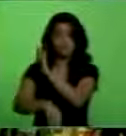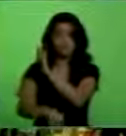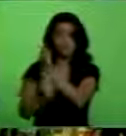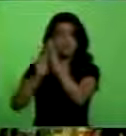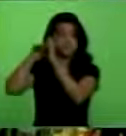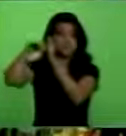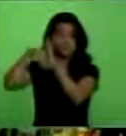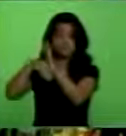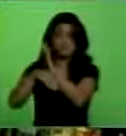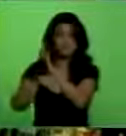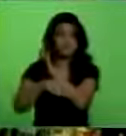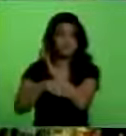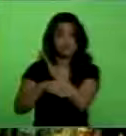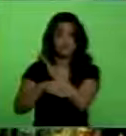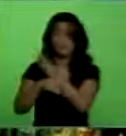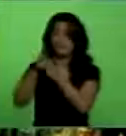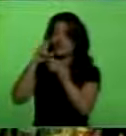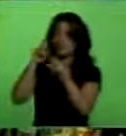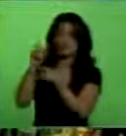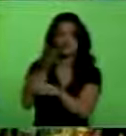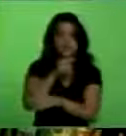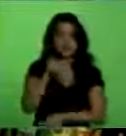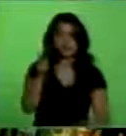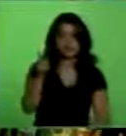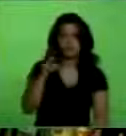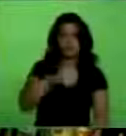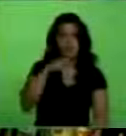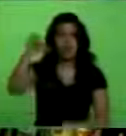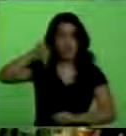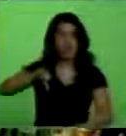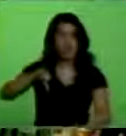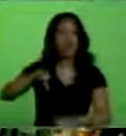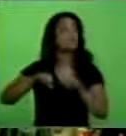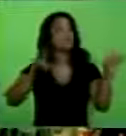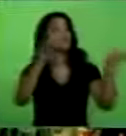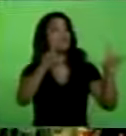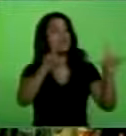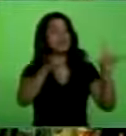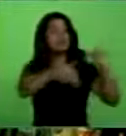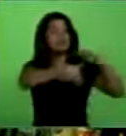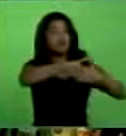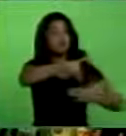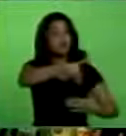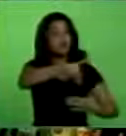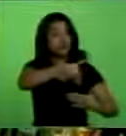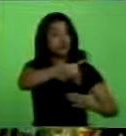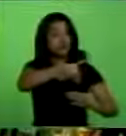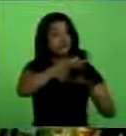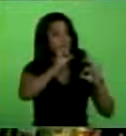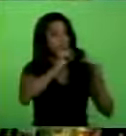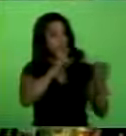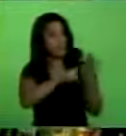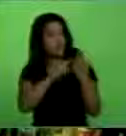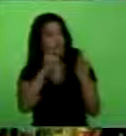e informativa, es así, pero ellos como Telesur dice la verdad, ellos van pegaditos atrás, apuraditos.